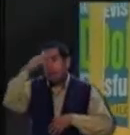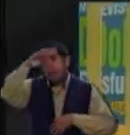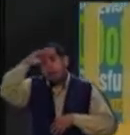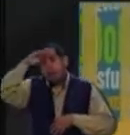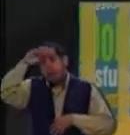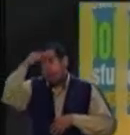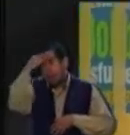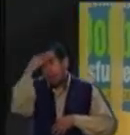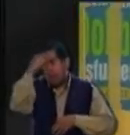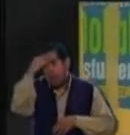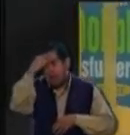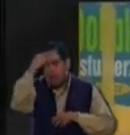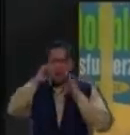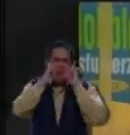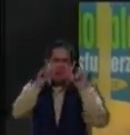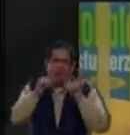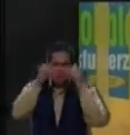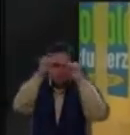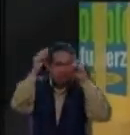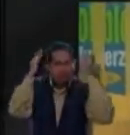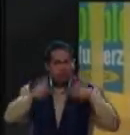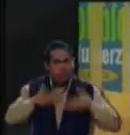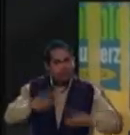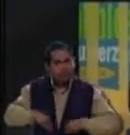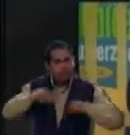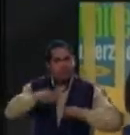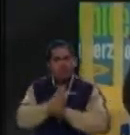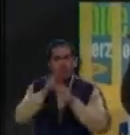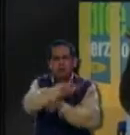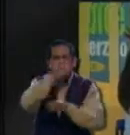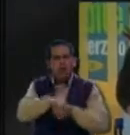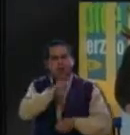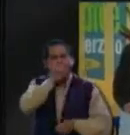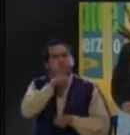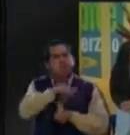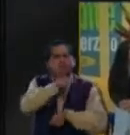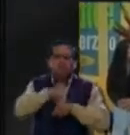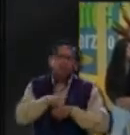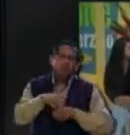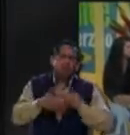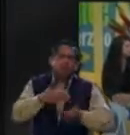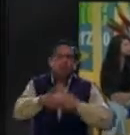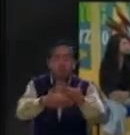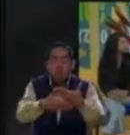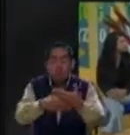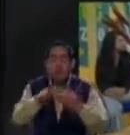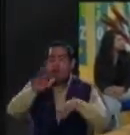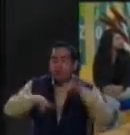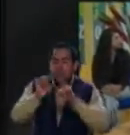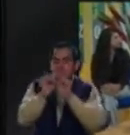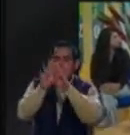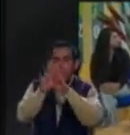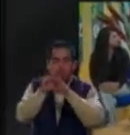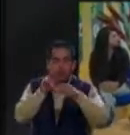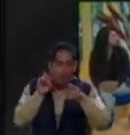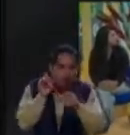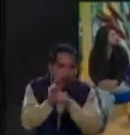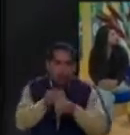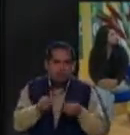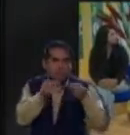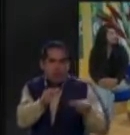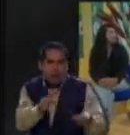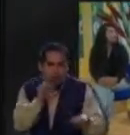ni me acuerdo. O sigues con tu vida cotidiana, cotidiana, hasta que de repente llegas y, bueno, te encuentras con unas escaleras y es cuando